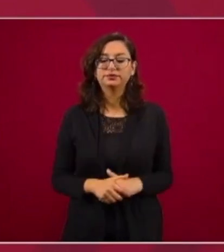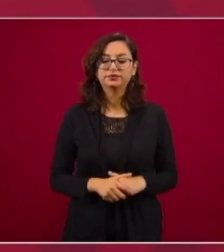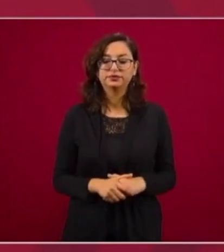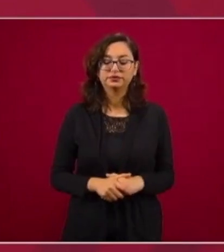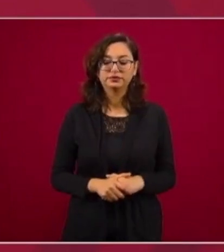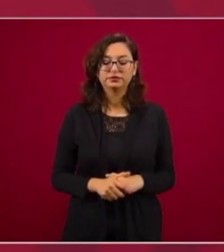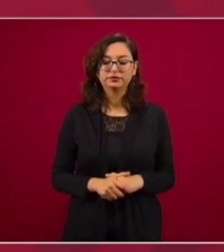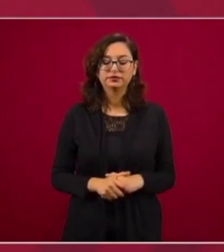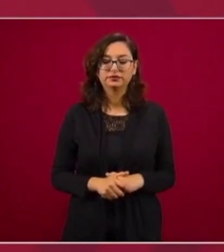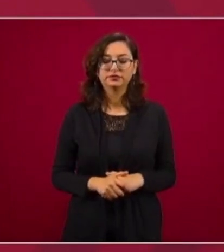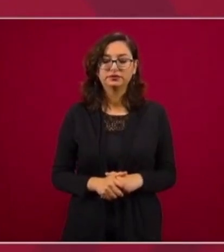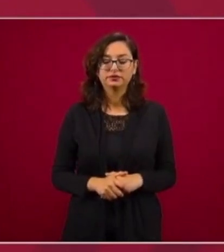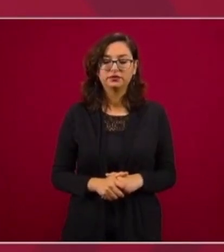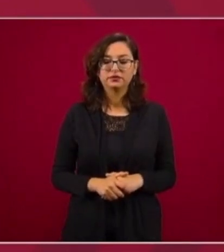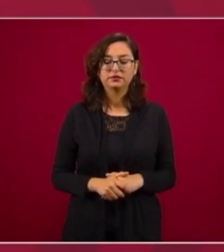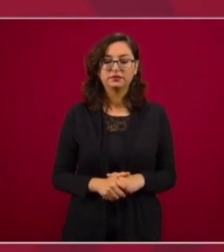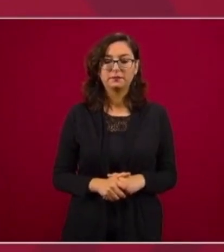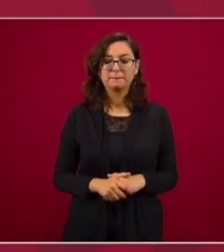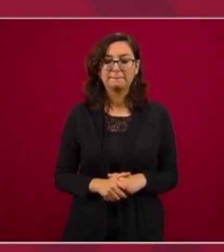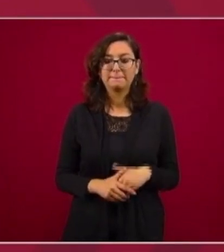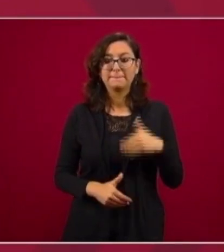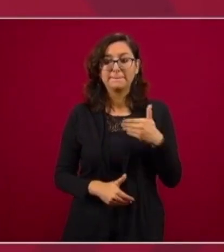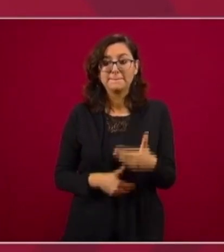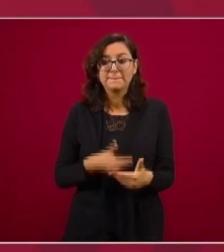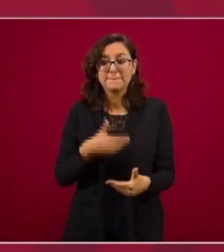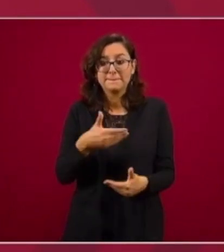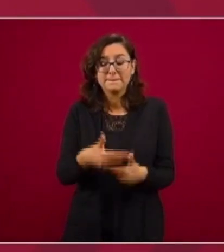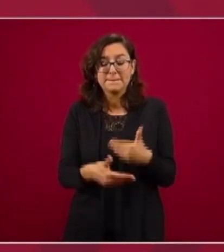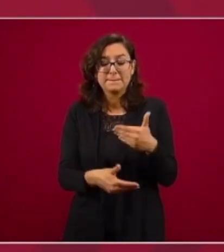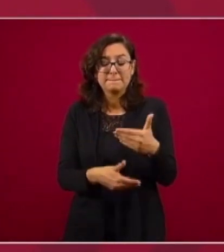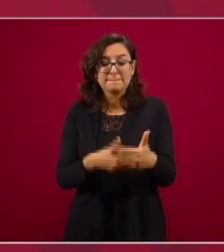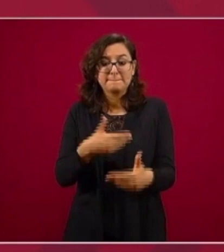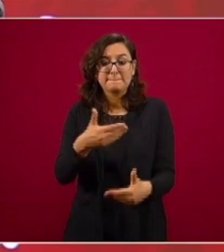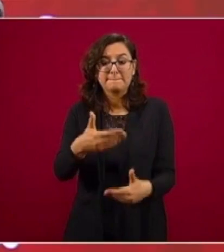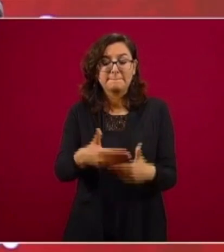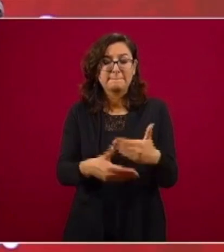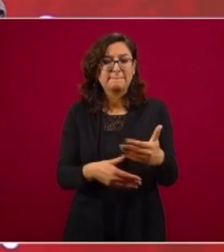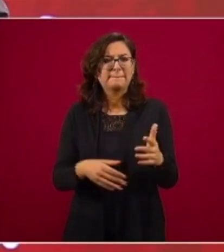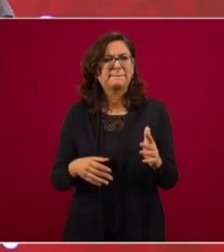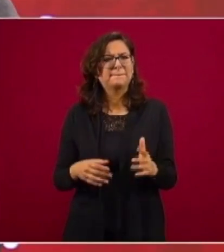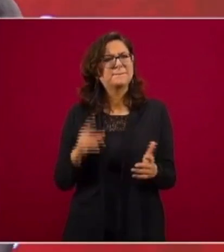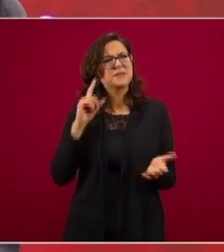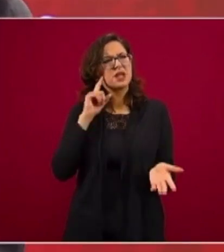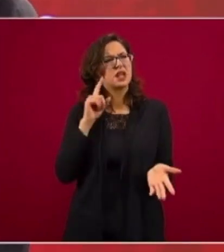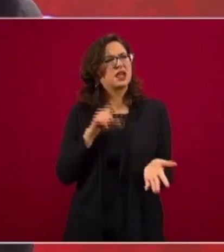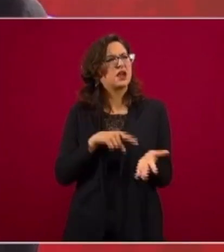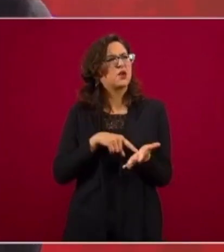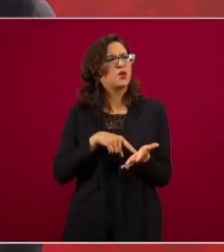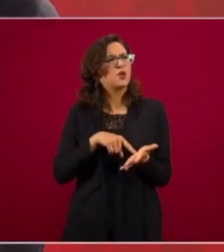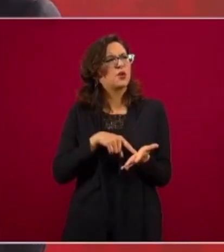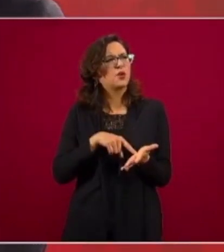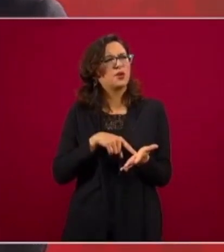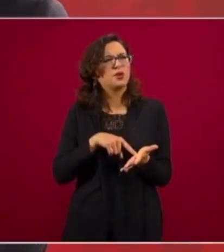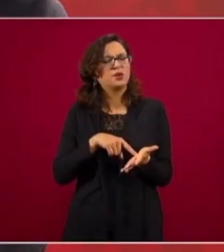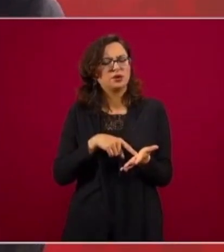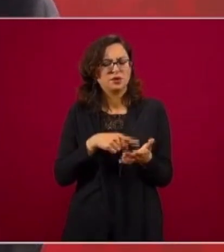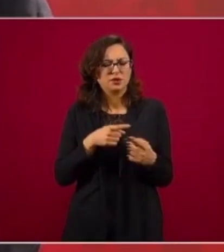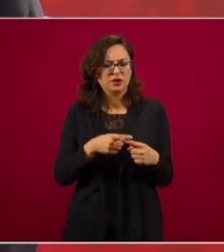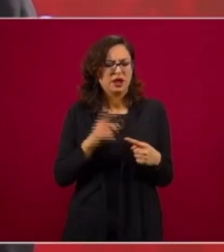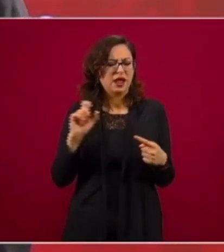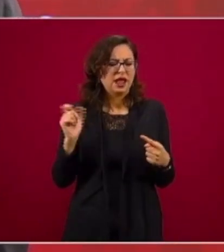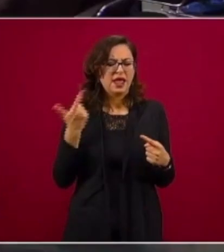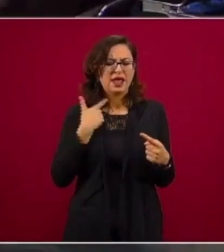llegó Anzira. Creo que antes fue de un